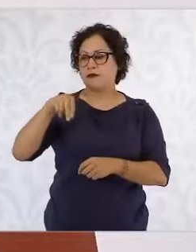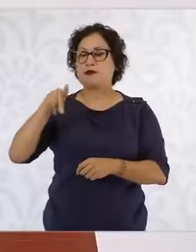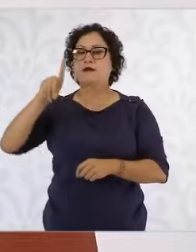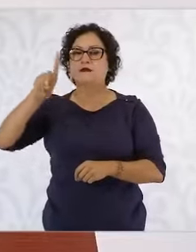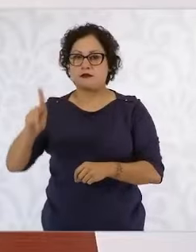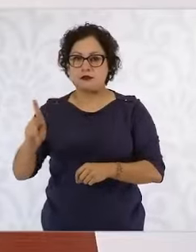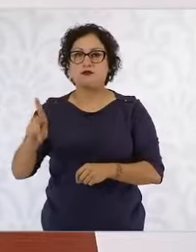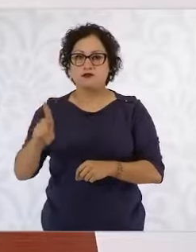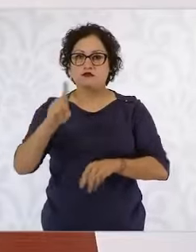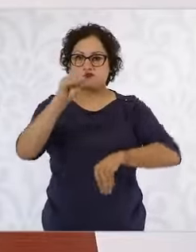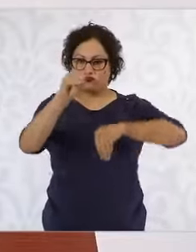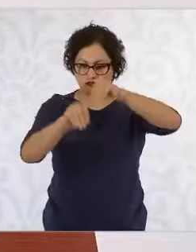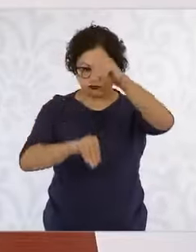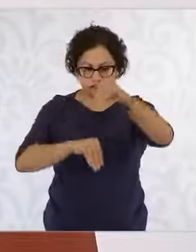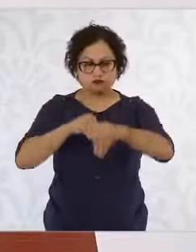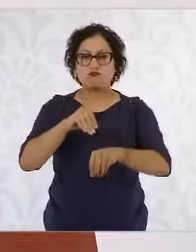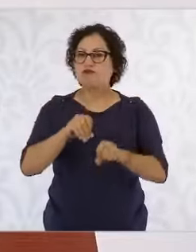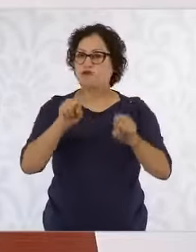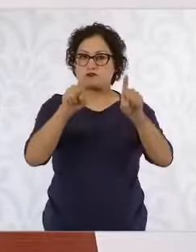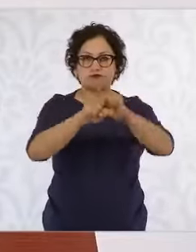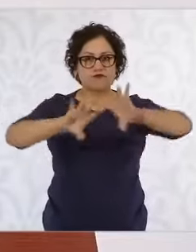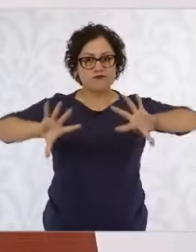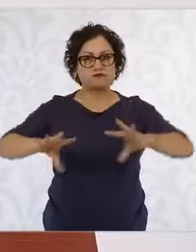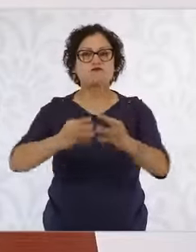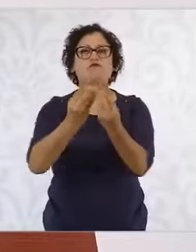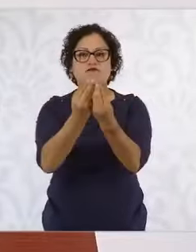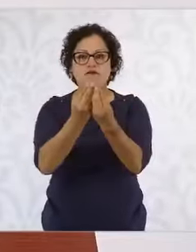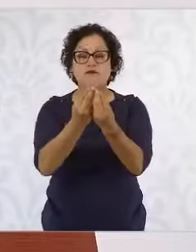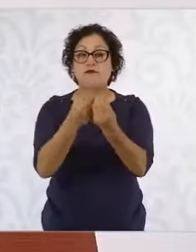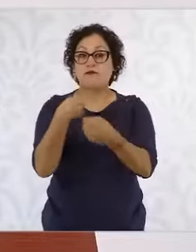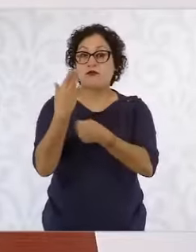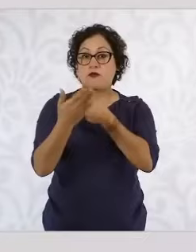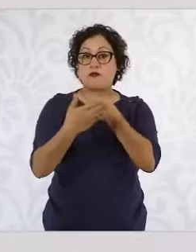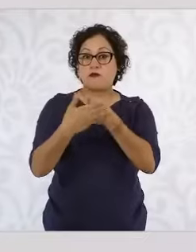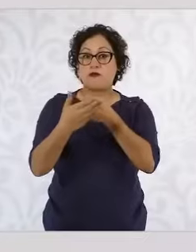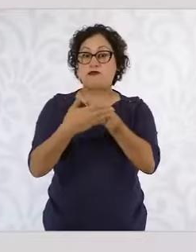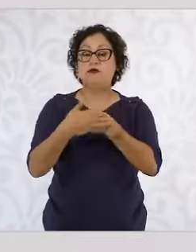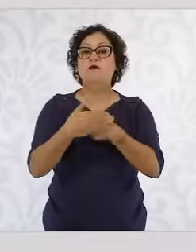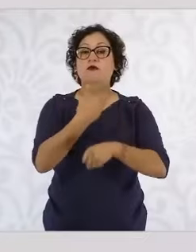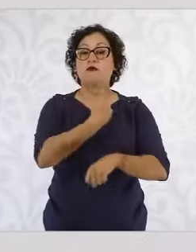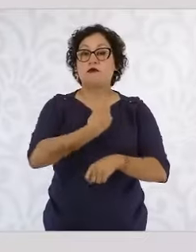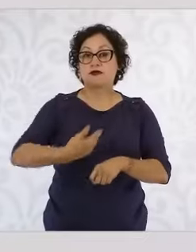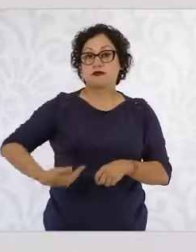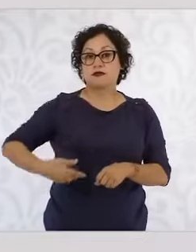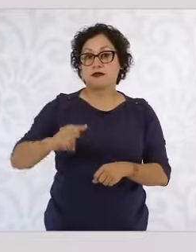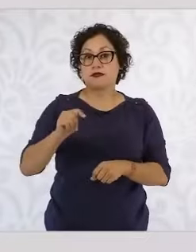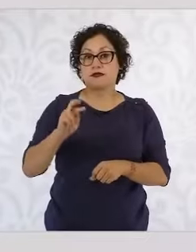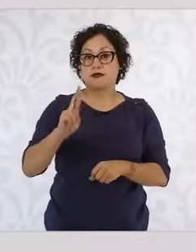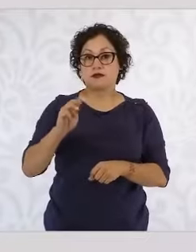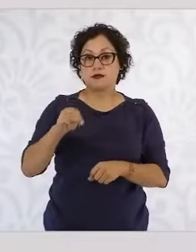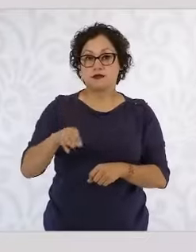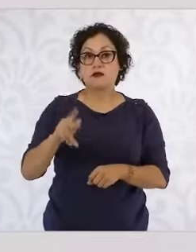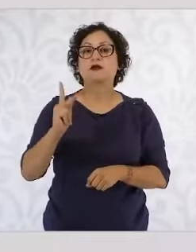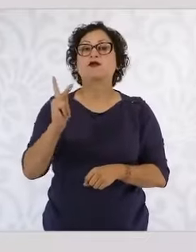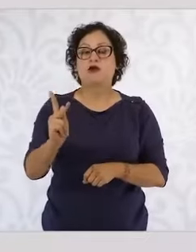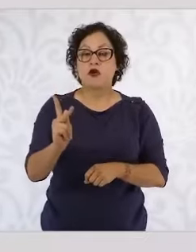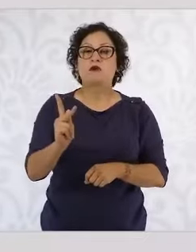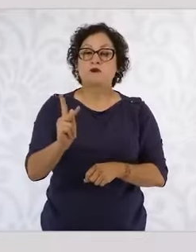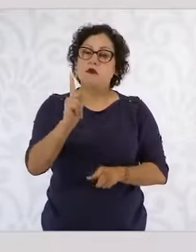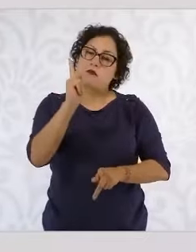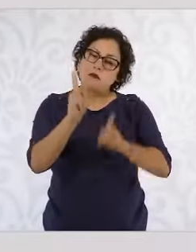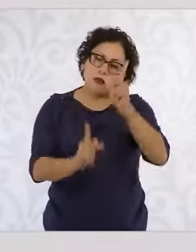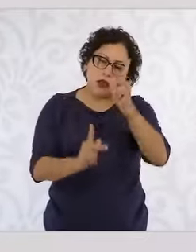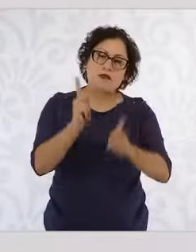que está incluido ahí. Y que ahora que entró el presidente Trump, pues habrá momento también para platicar y coordinarnos,